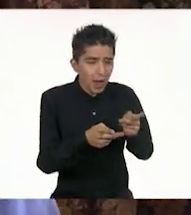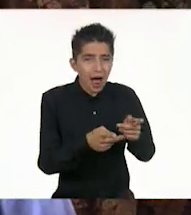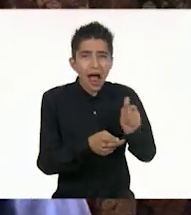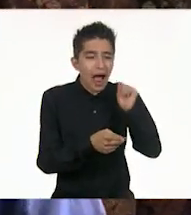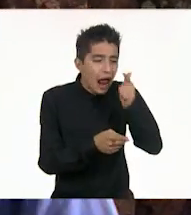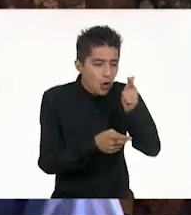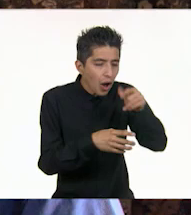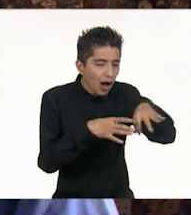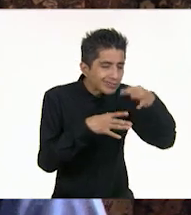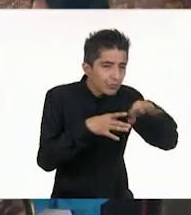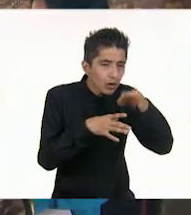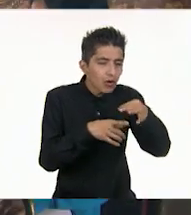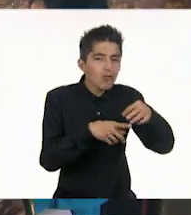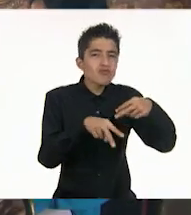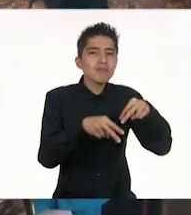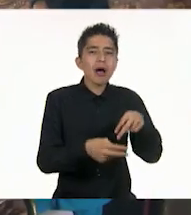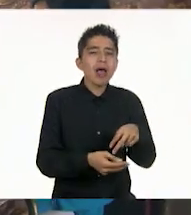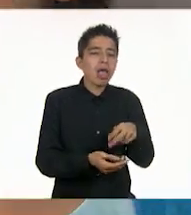fútbol. Así descansas.